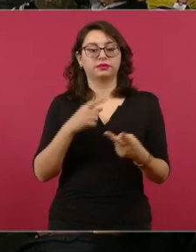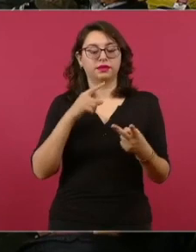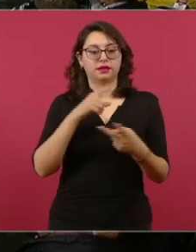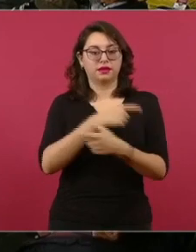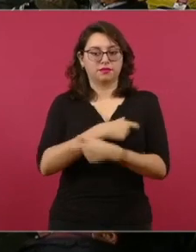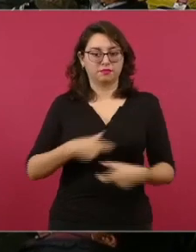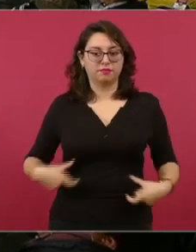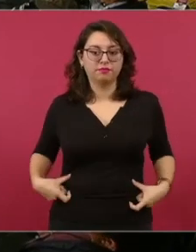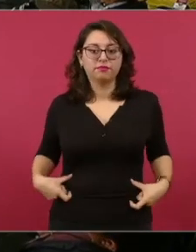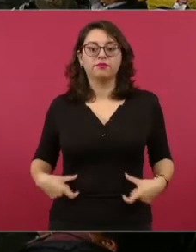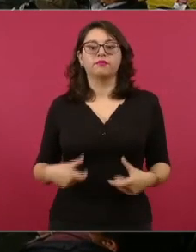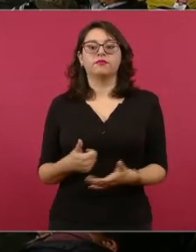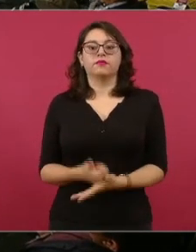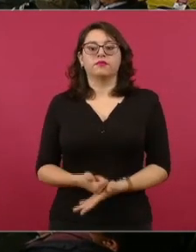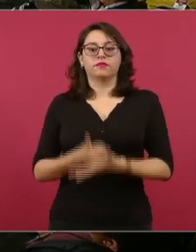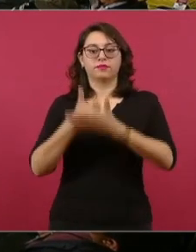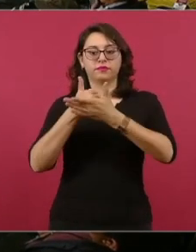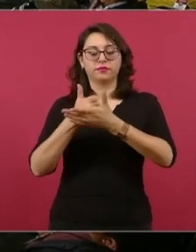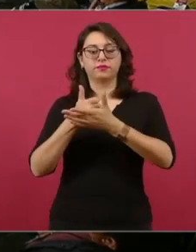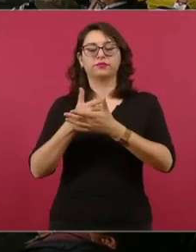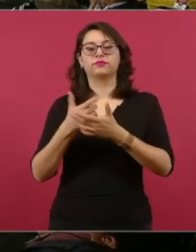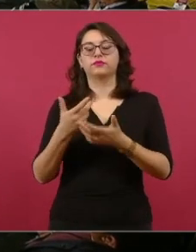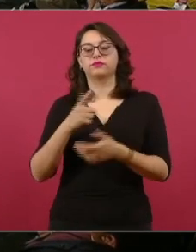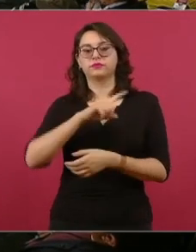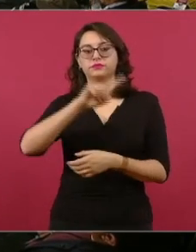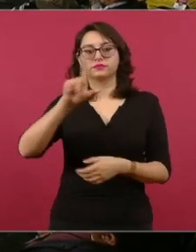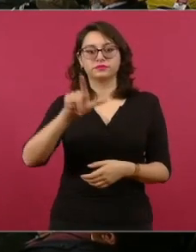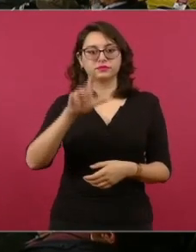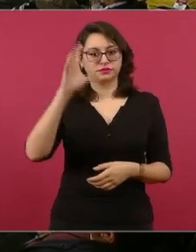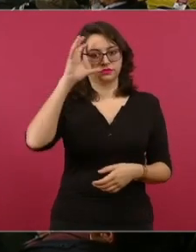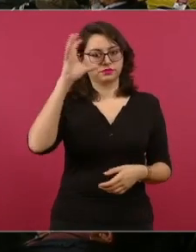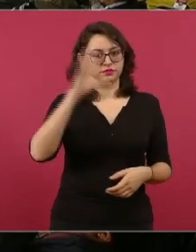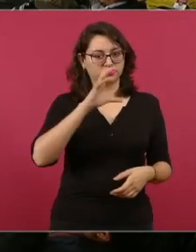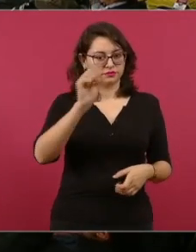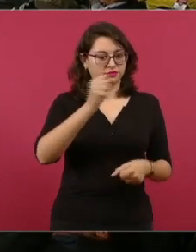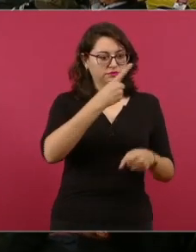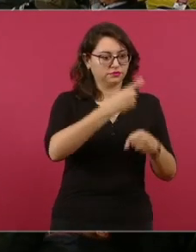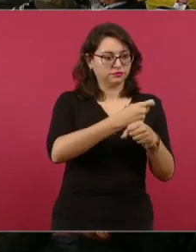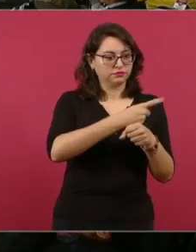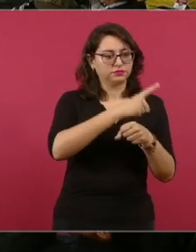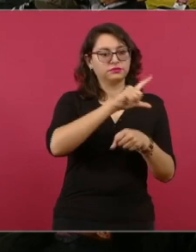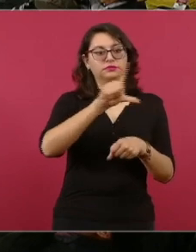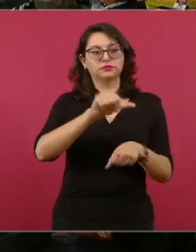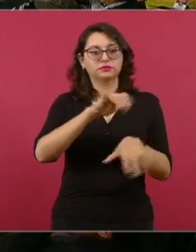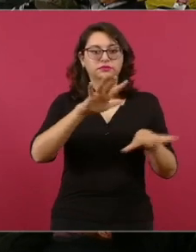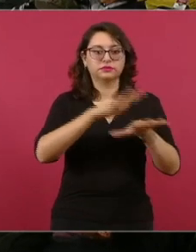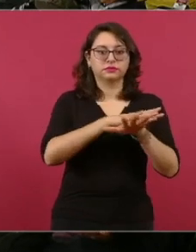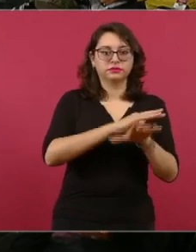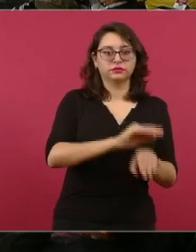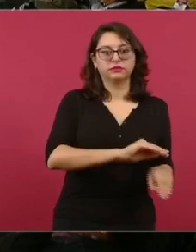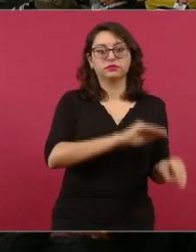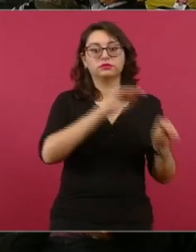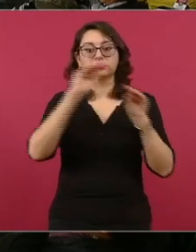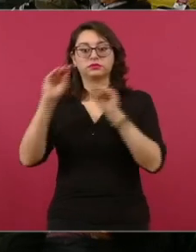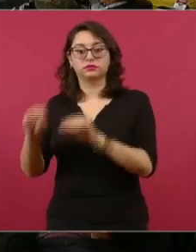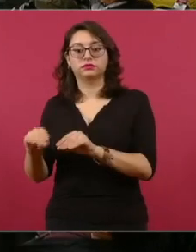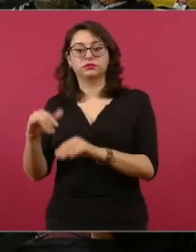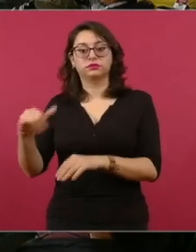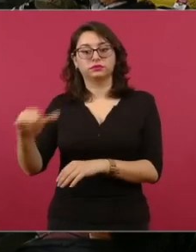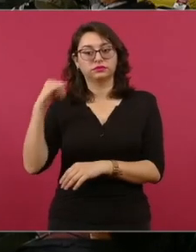a Yucatán, su estado natal. Y